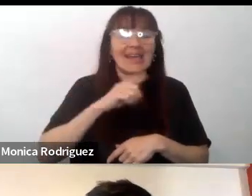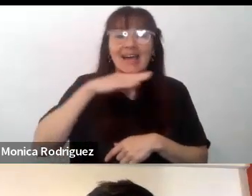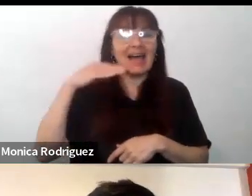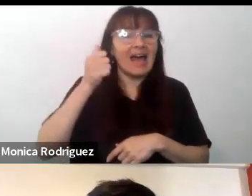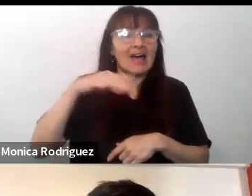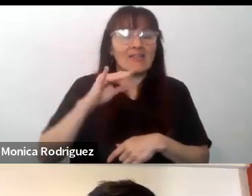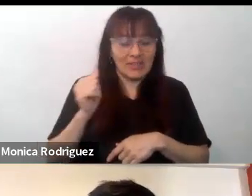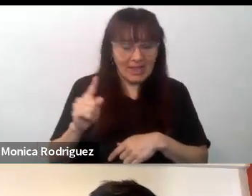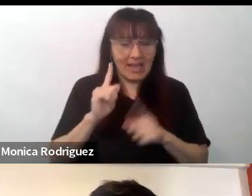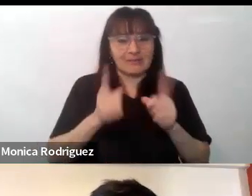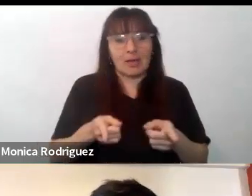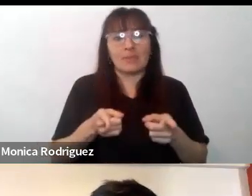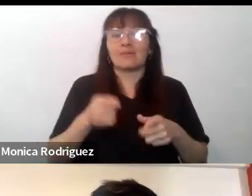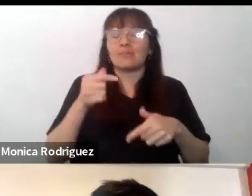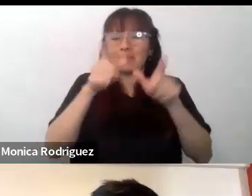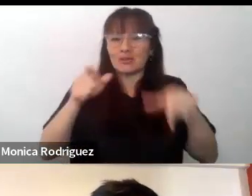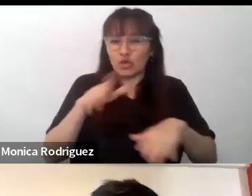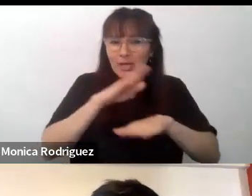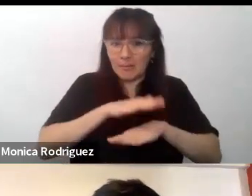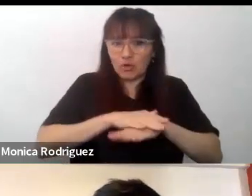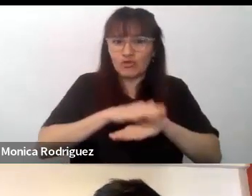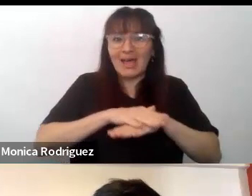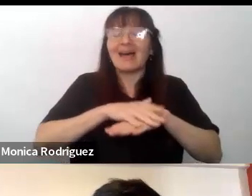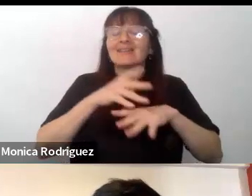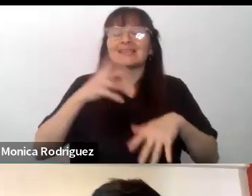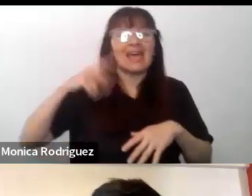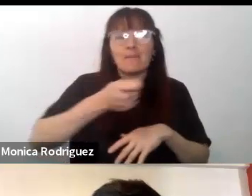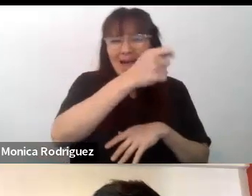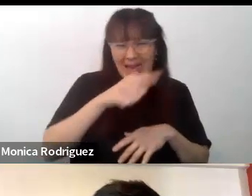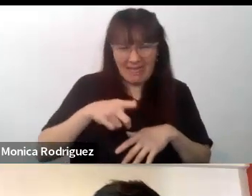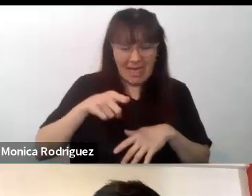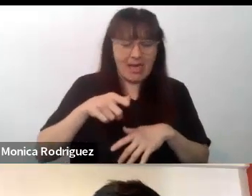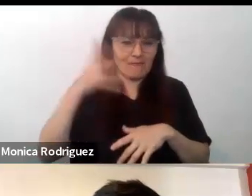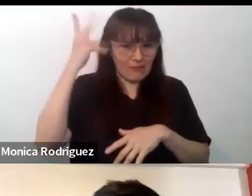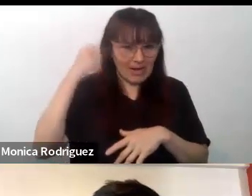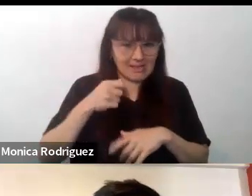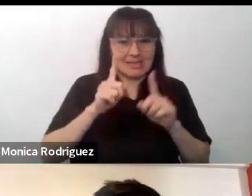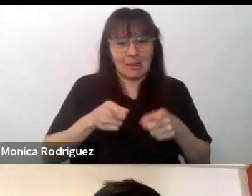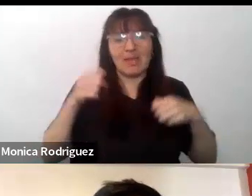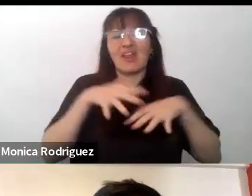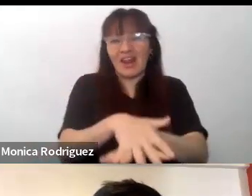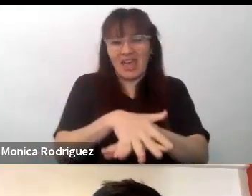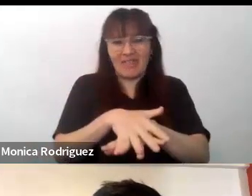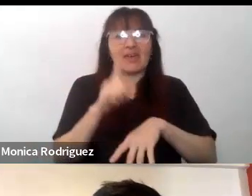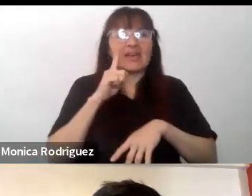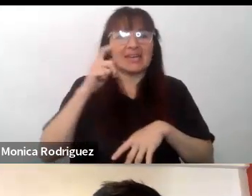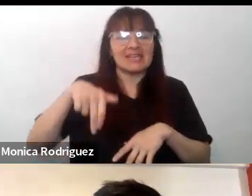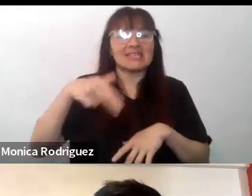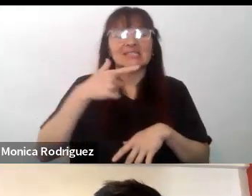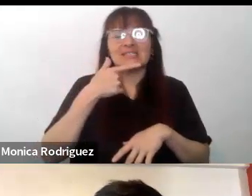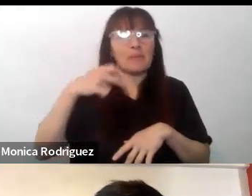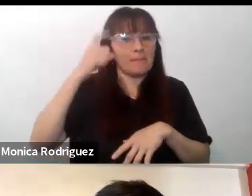los responsables por parte de la Embajada de Francia y la red de INSPE quienes nos acompañan y les cedo la palabra para